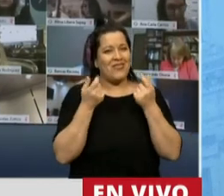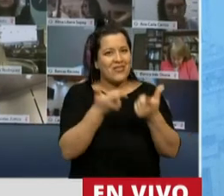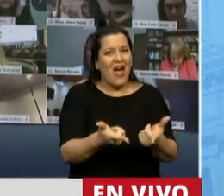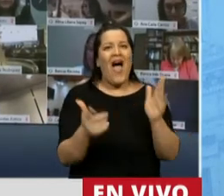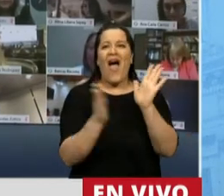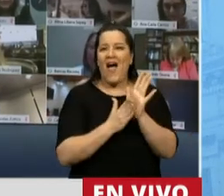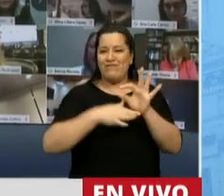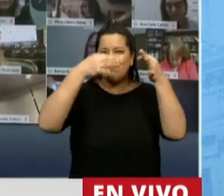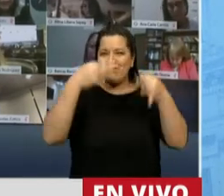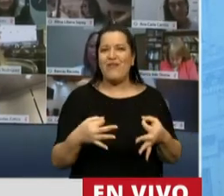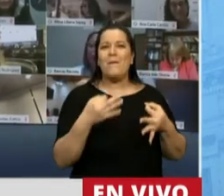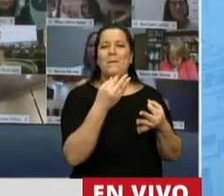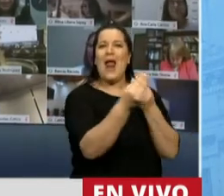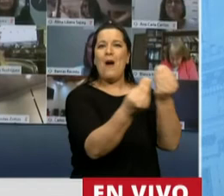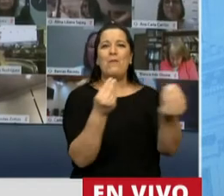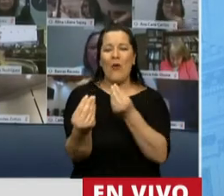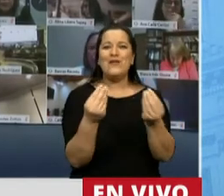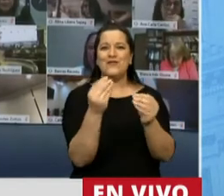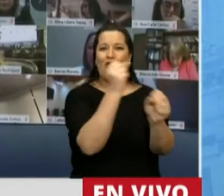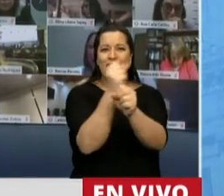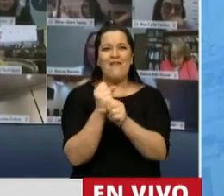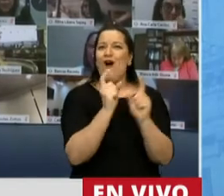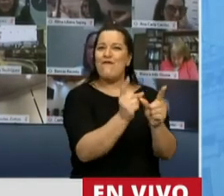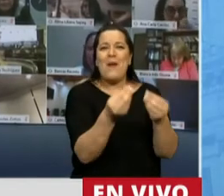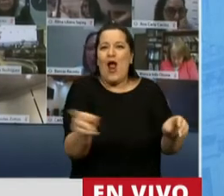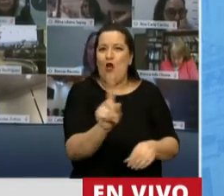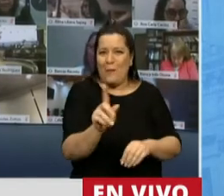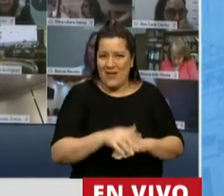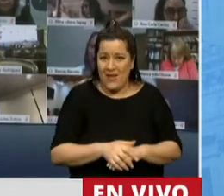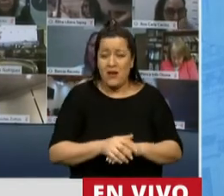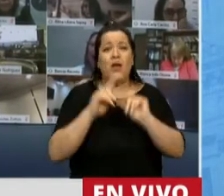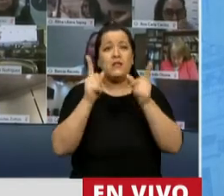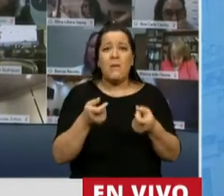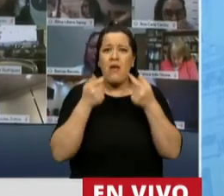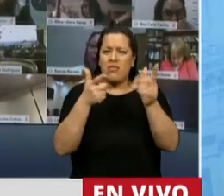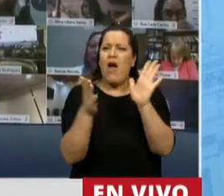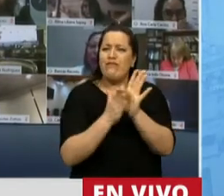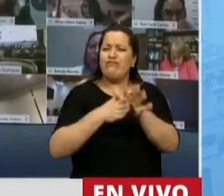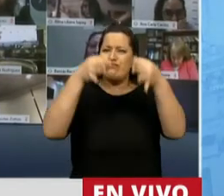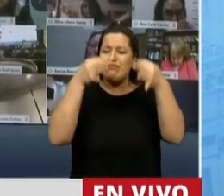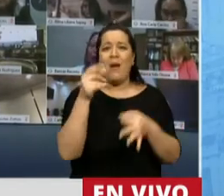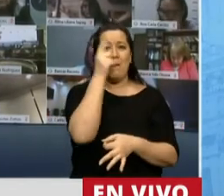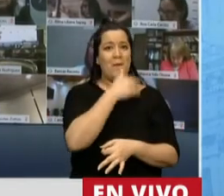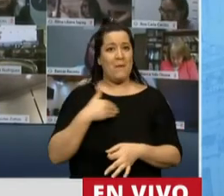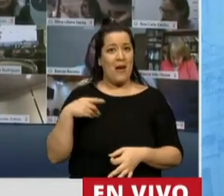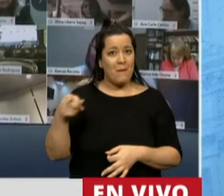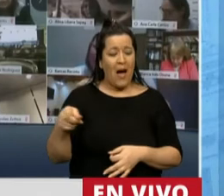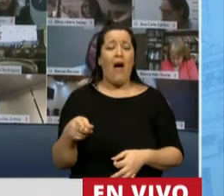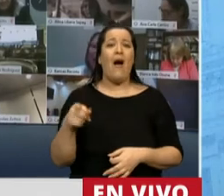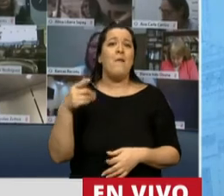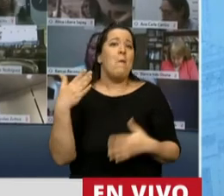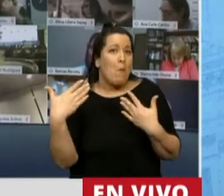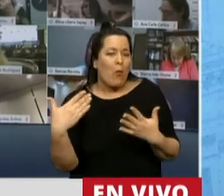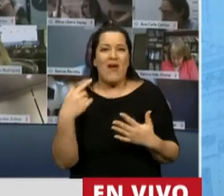que miles de puestos de trabajo no se pierdan. Y les estamos garantizando también a muchas mamás y papás que